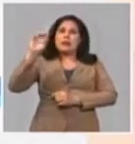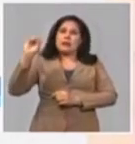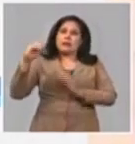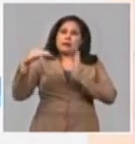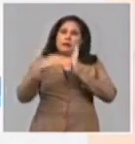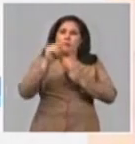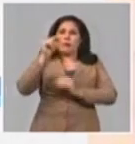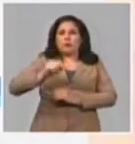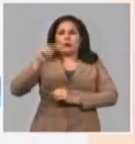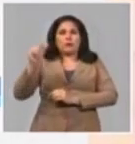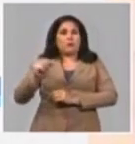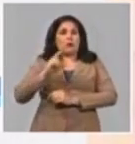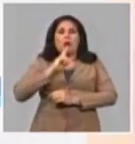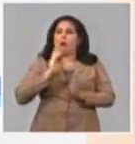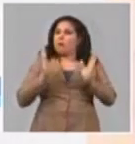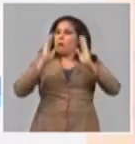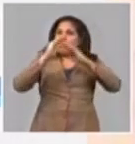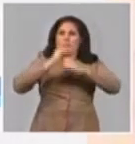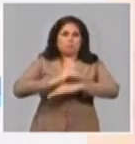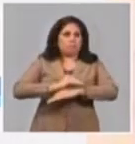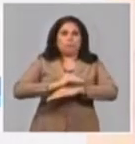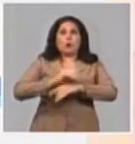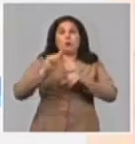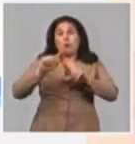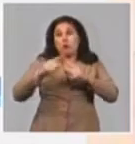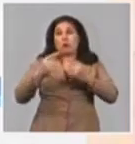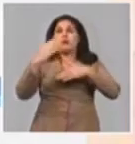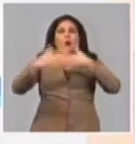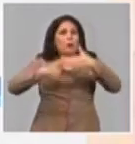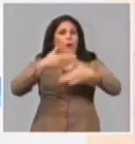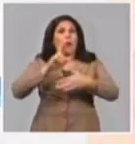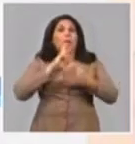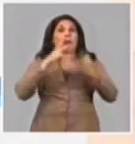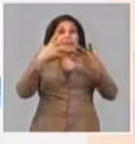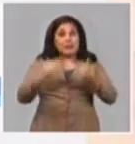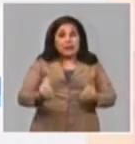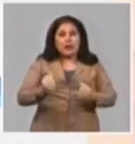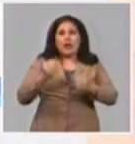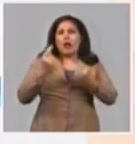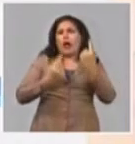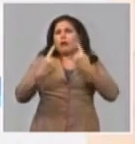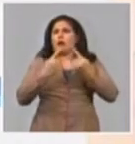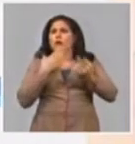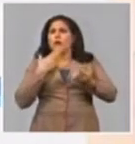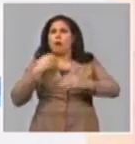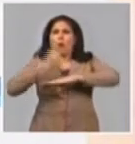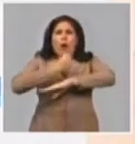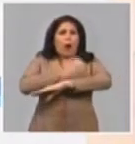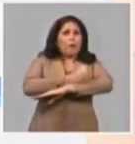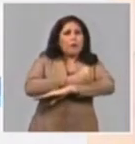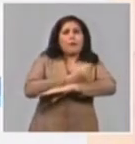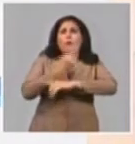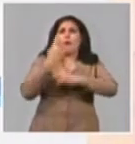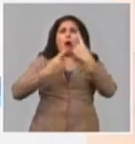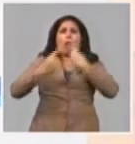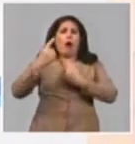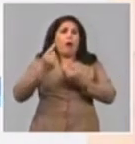personas. Que, por problemas de la sequía, hay que buscarle diferentes alternativas para